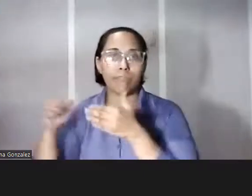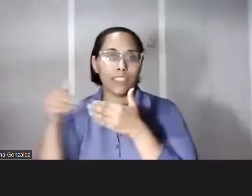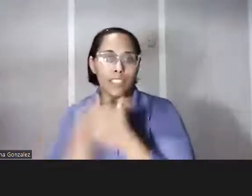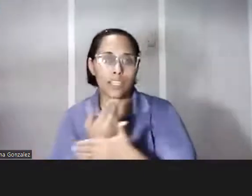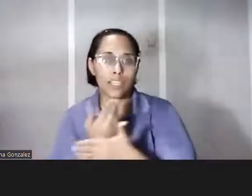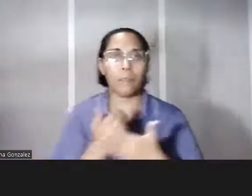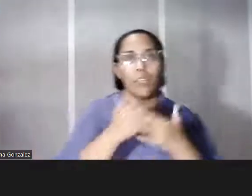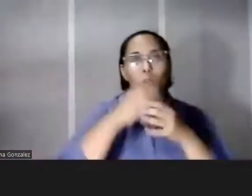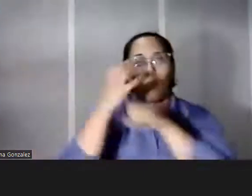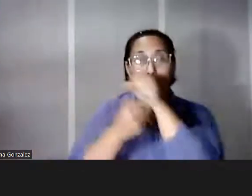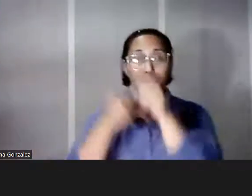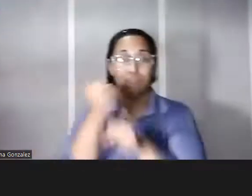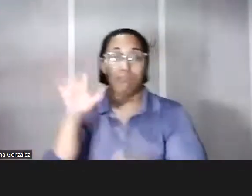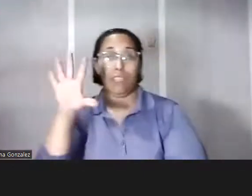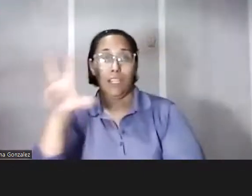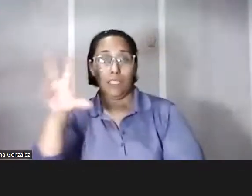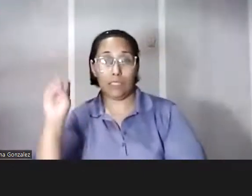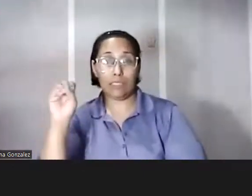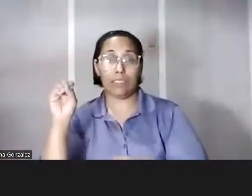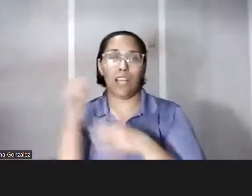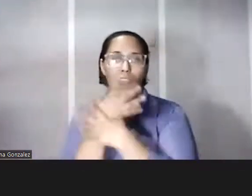durante la década de los 30 en Alemania.